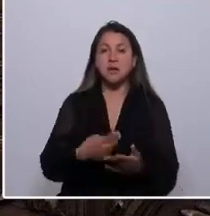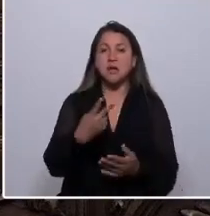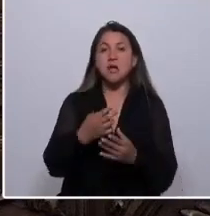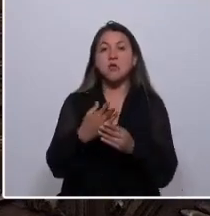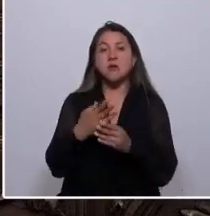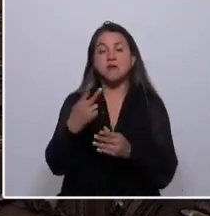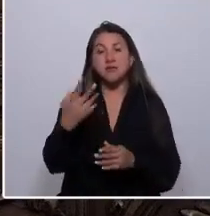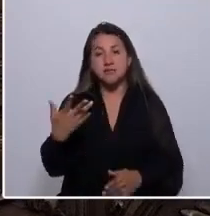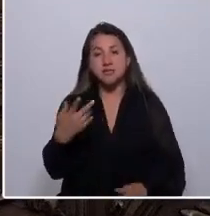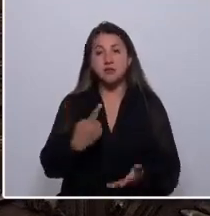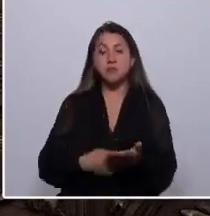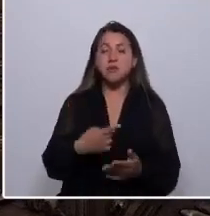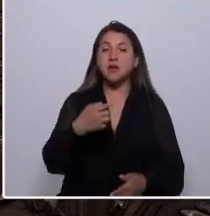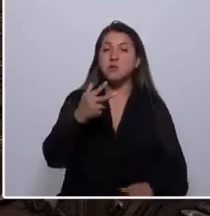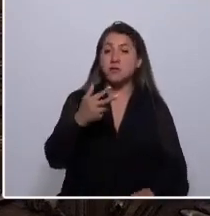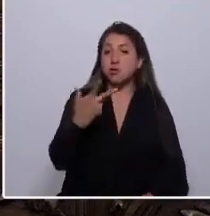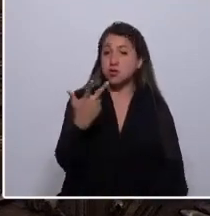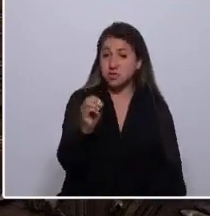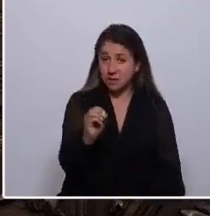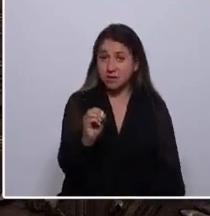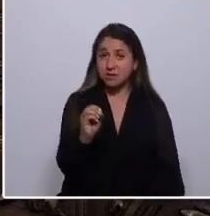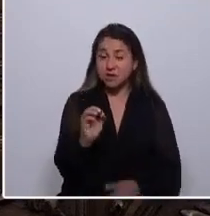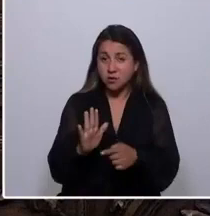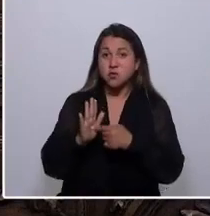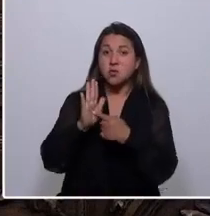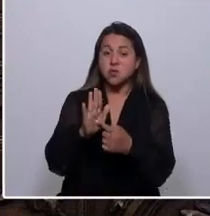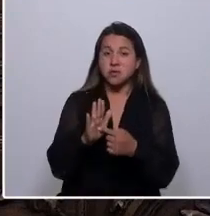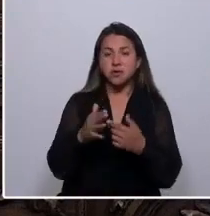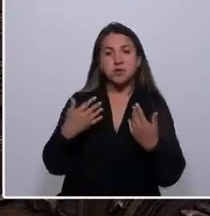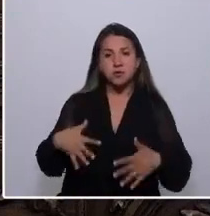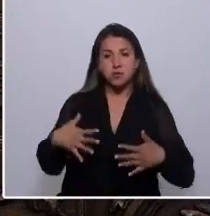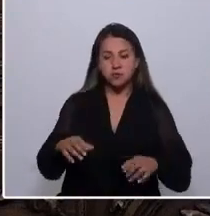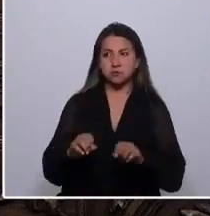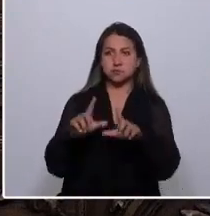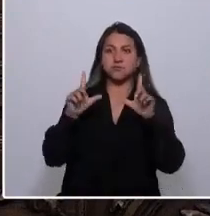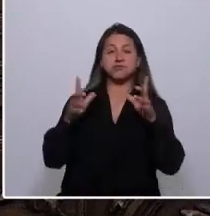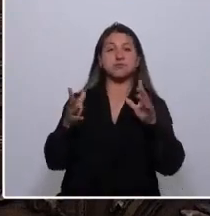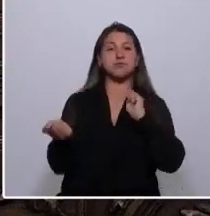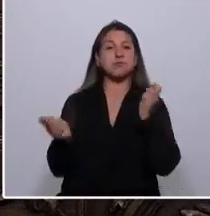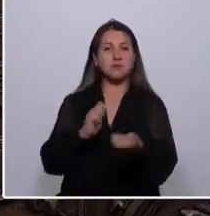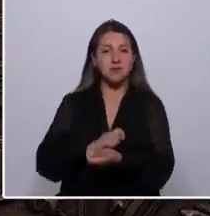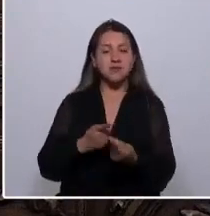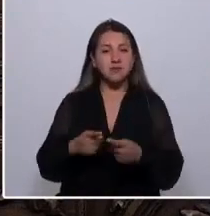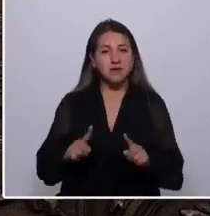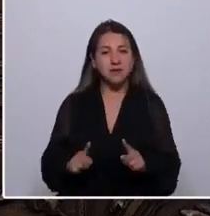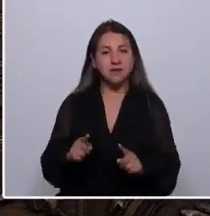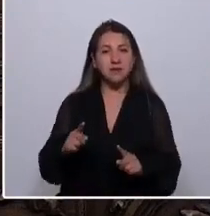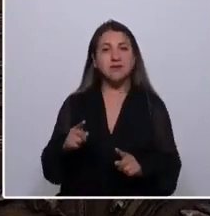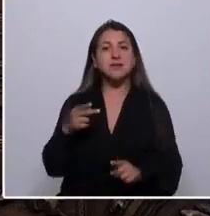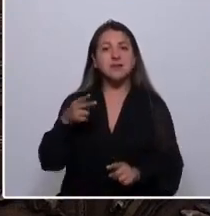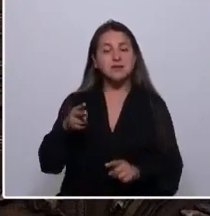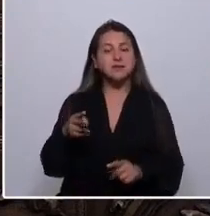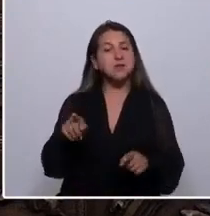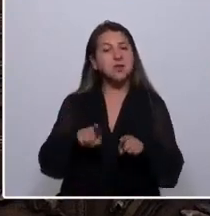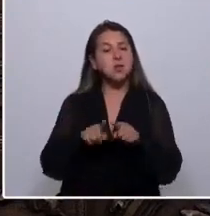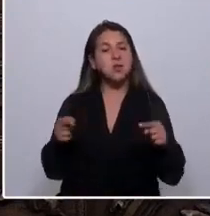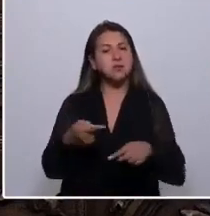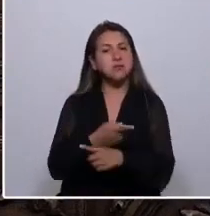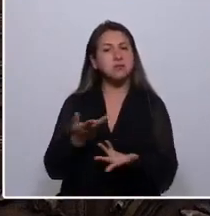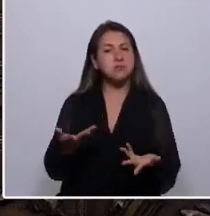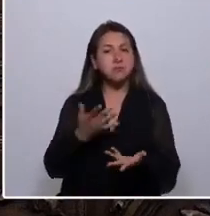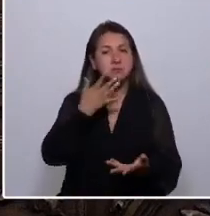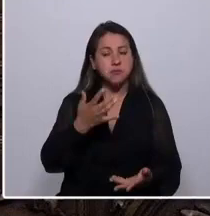y 1980 nos muestran ecos de algo diferente. Procesos constitucionales que, al menos en cuanto a